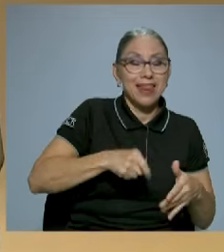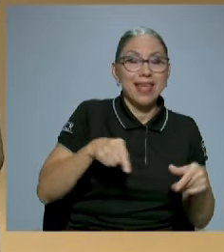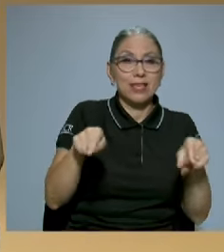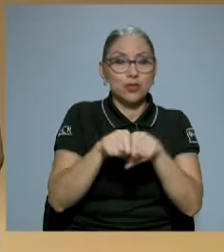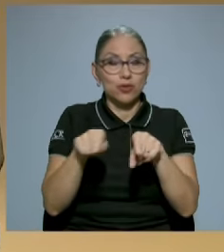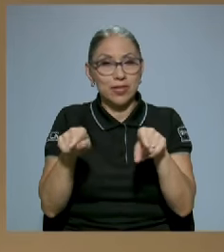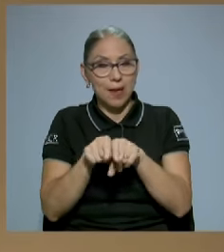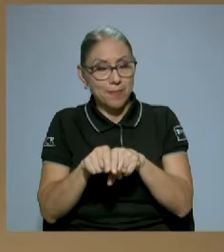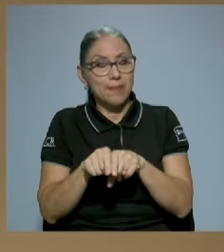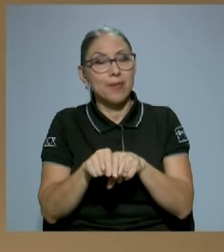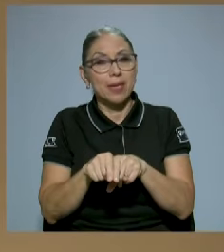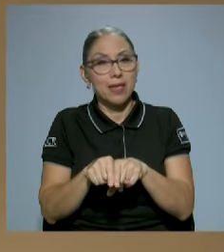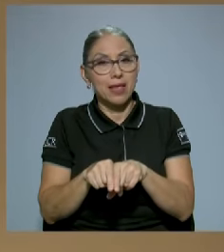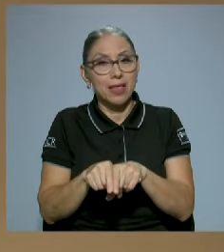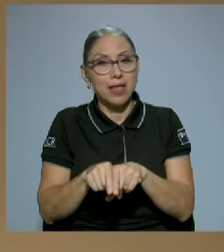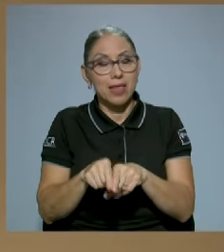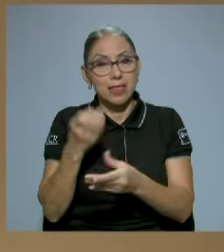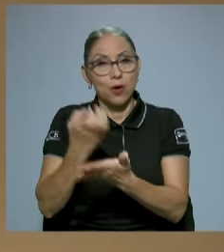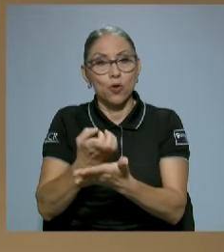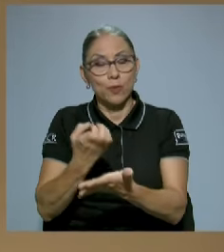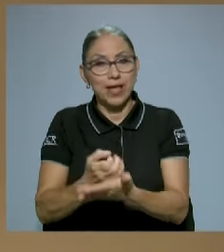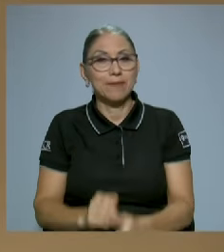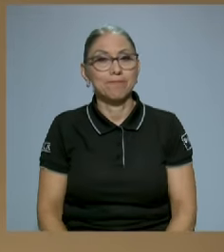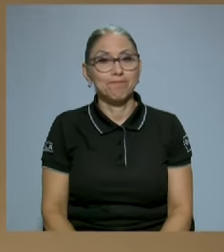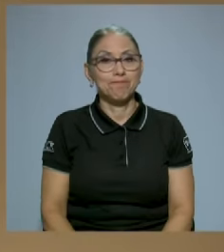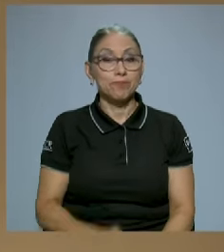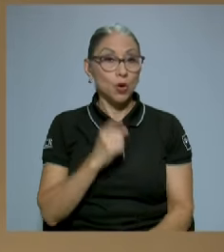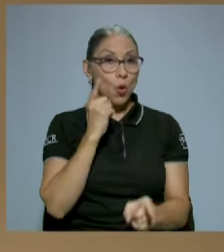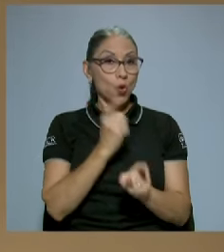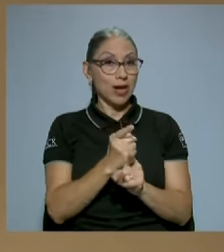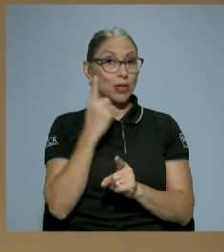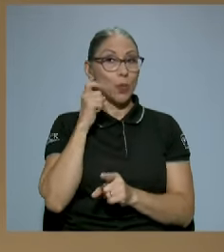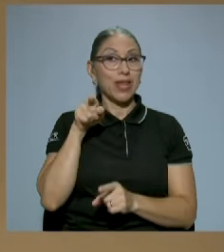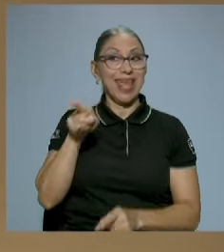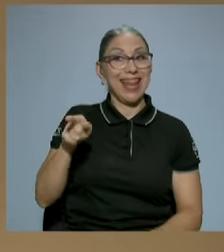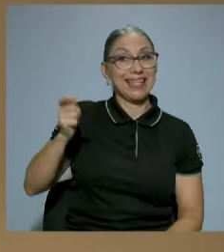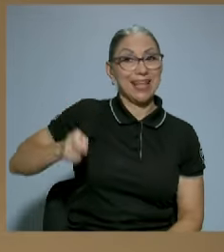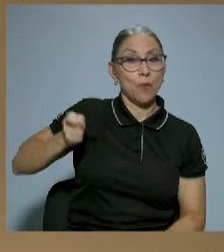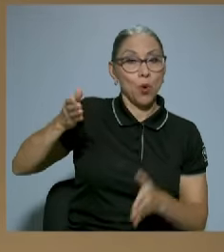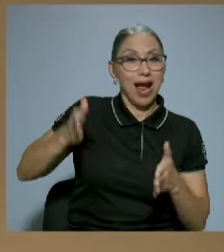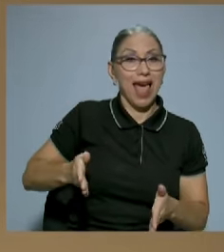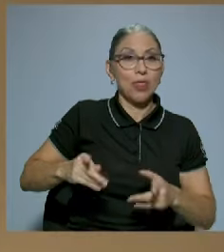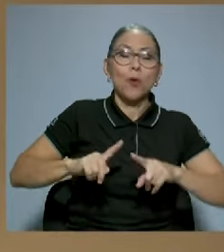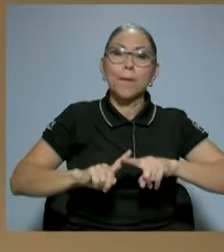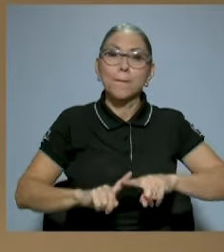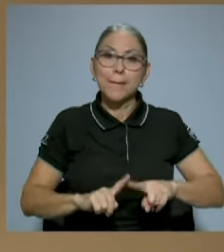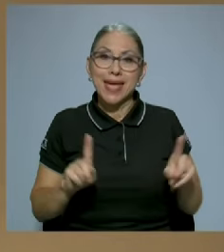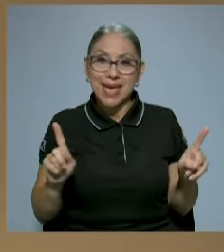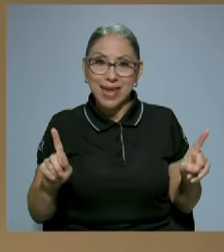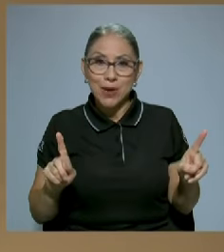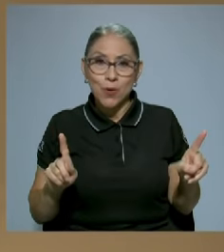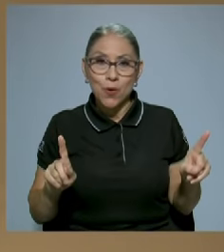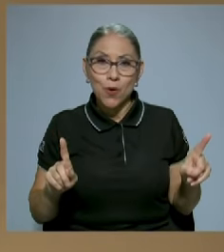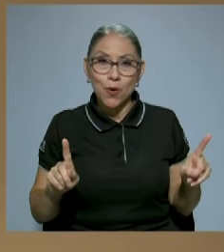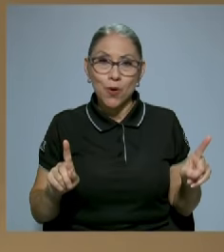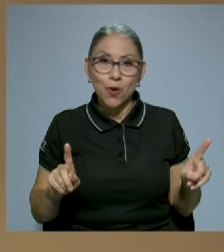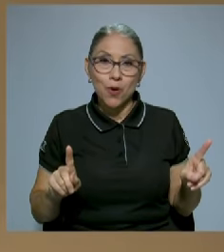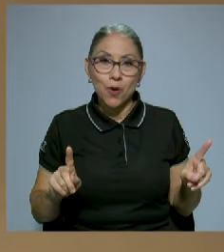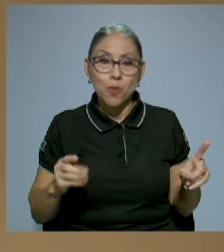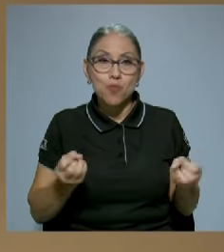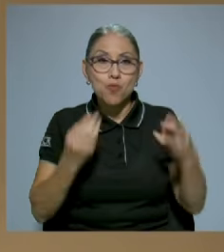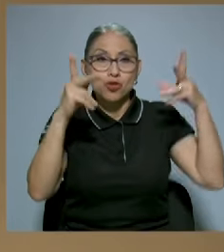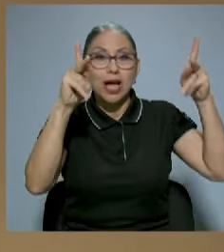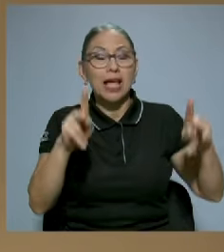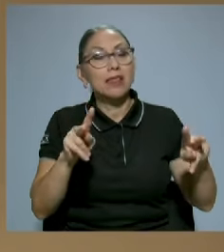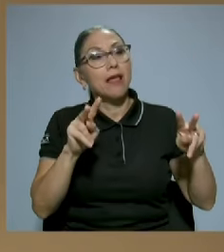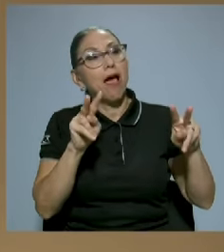economía. Correcto, porque él es abogado, pero es para mucha gente economista y